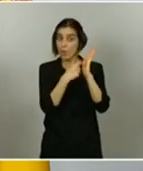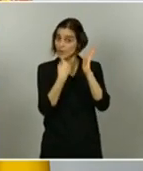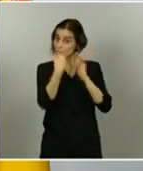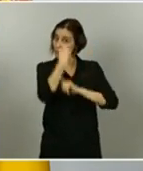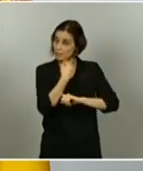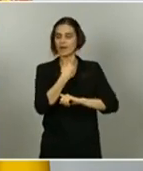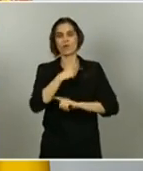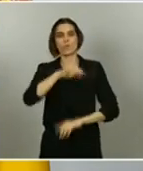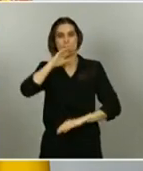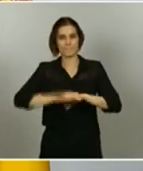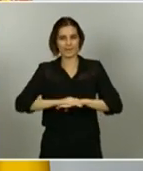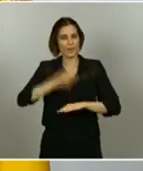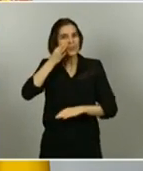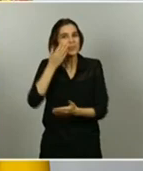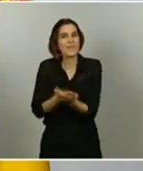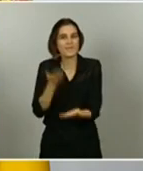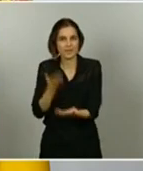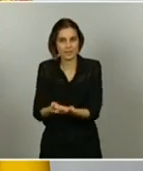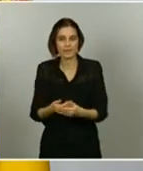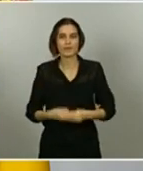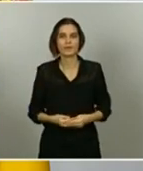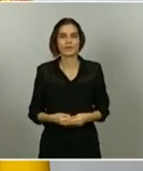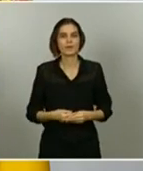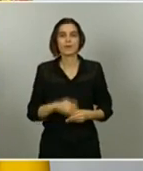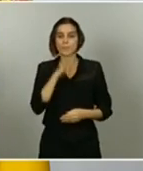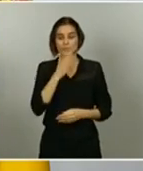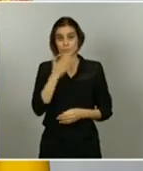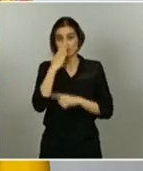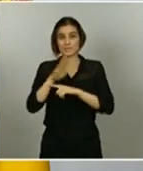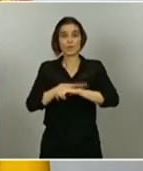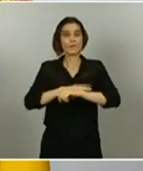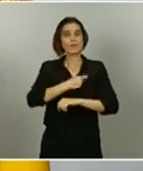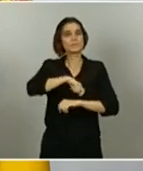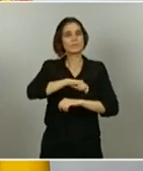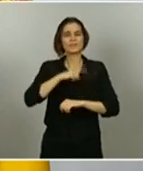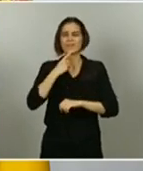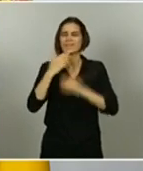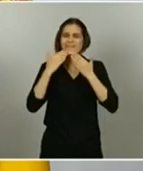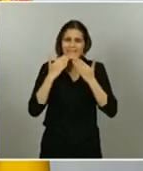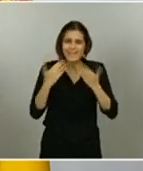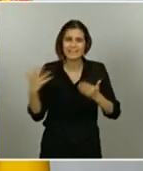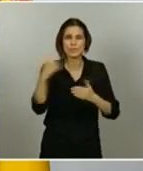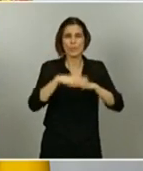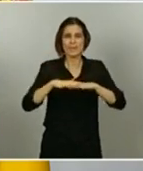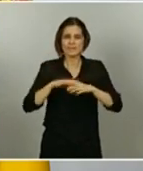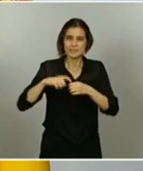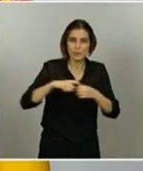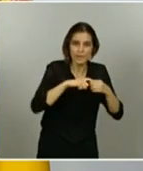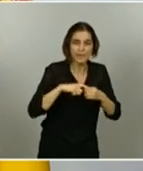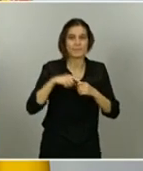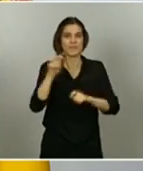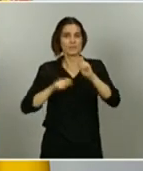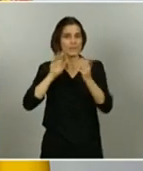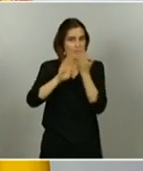dar las gracias, en nombre del Gobierno de España, a todas las redes de solidaridad, asociaciones vecinales, bancos de alimento, parroquias,